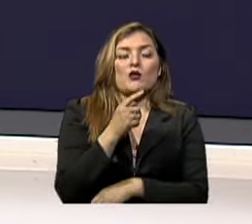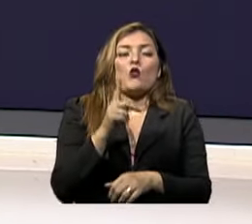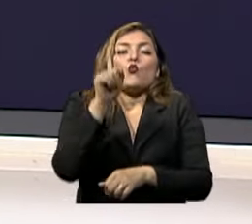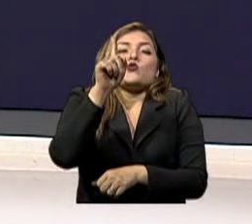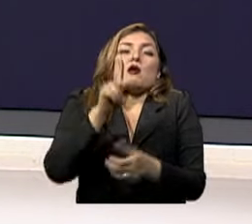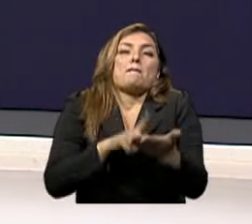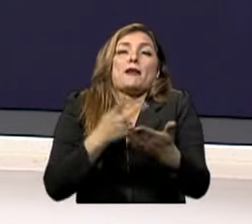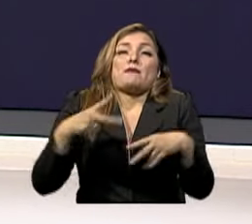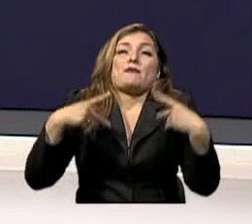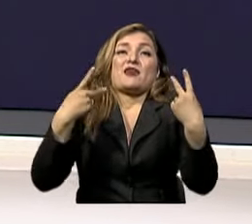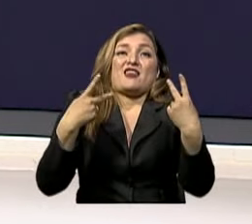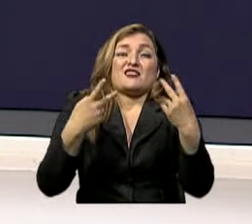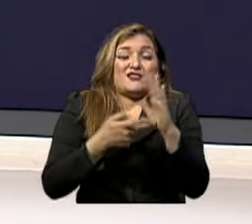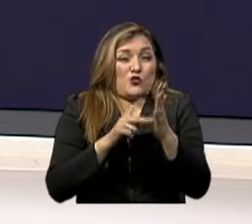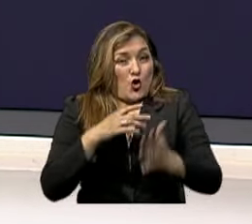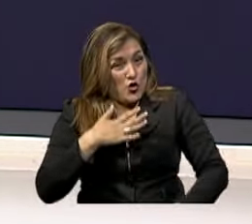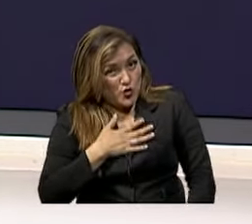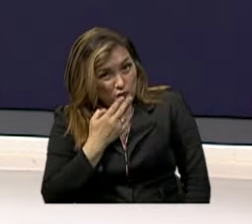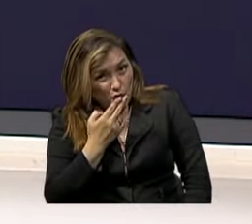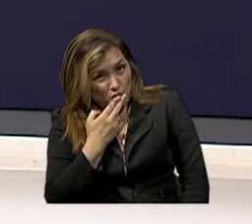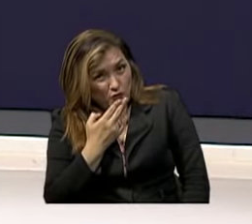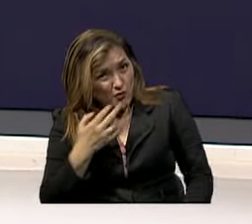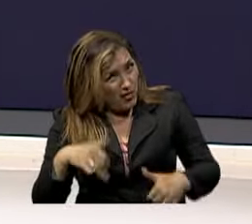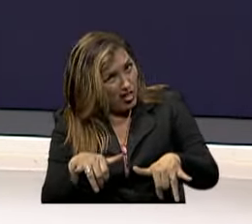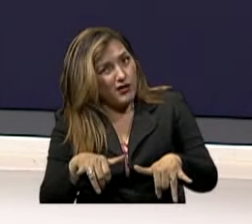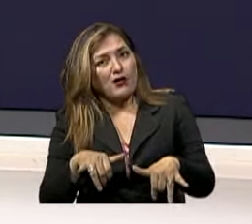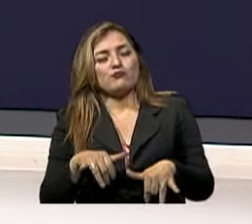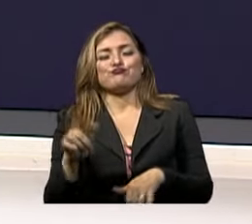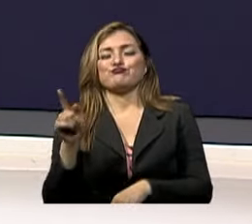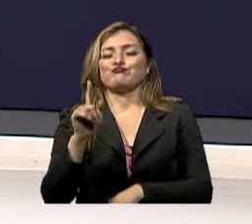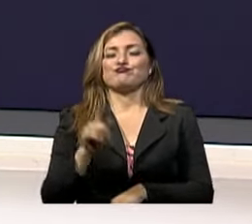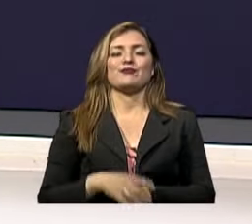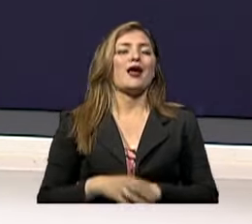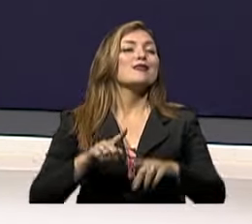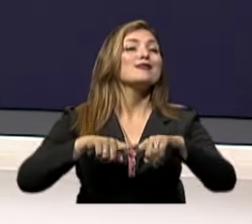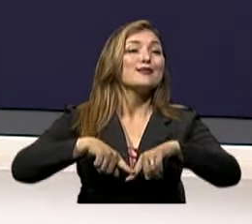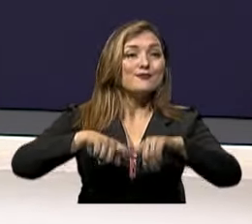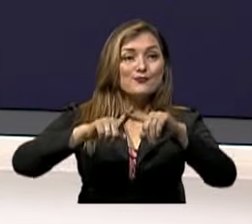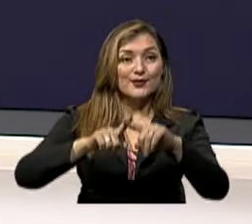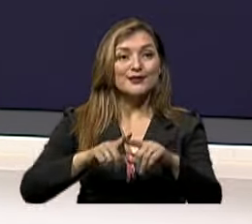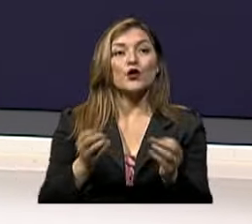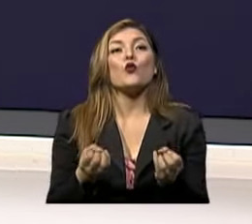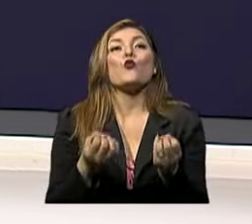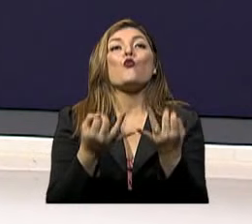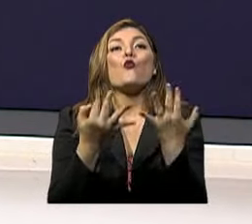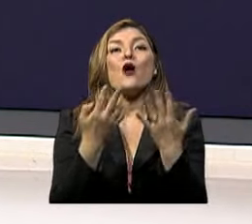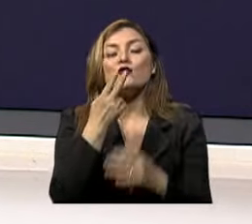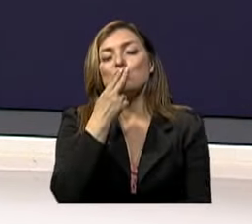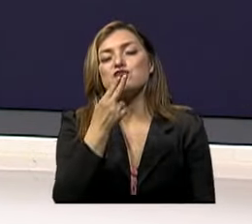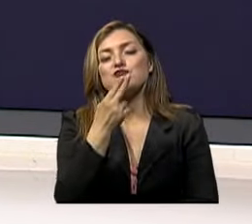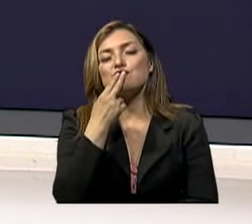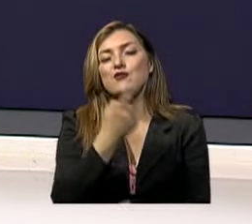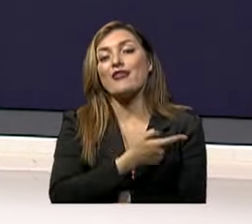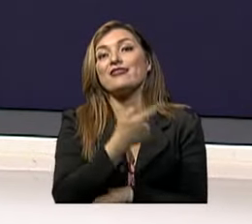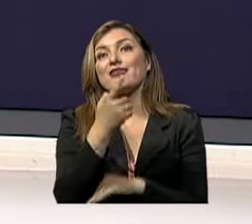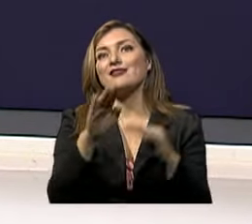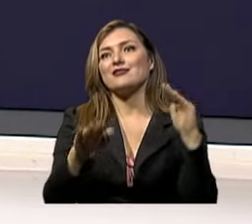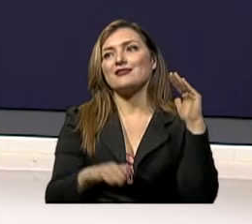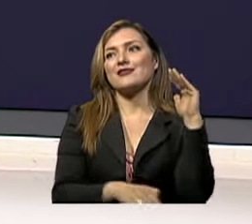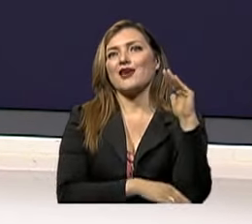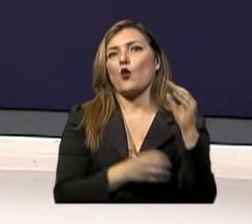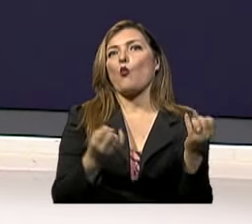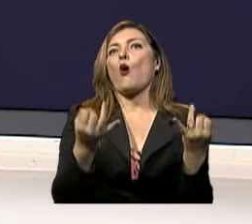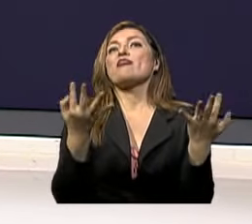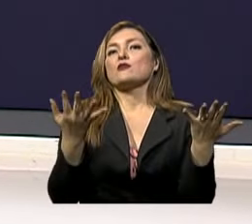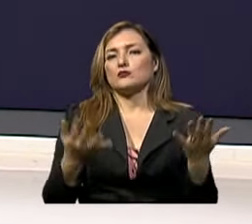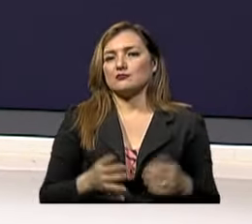mi vida y no soy un fumador Fíjense ustedes que todo esto dependerá también de la cantidad de cigarrillos que nosotros consumamos, pues, en el